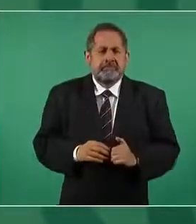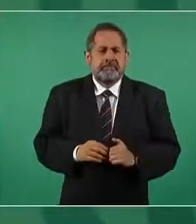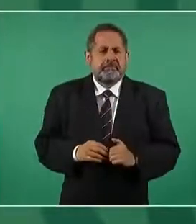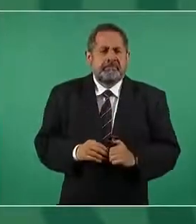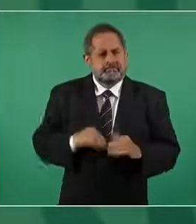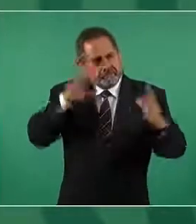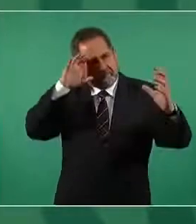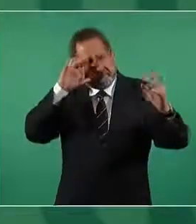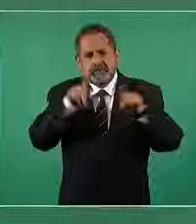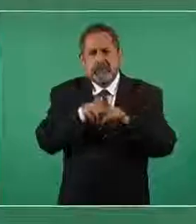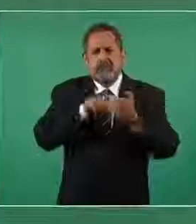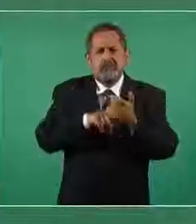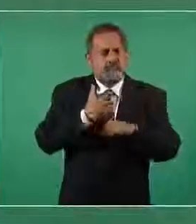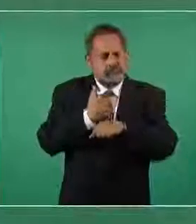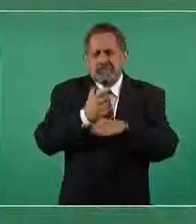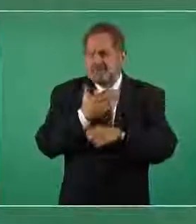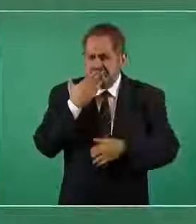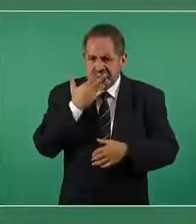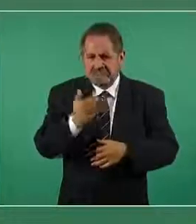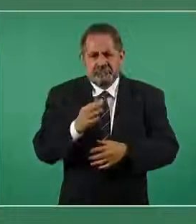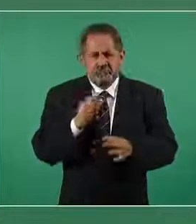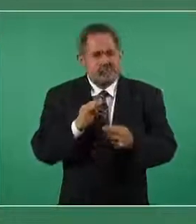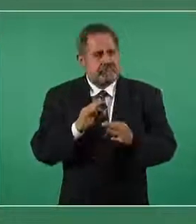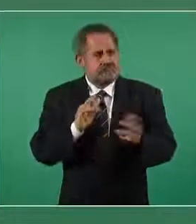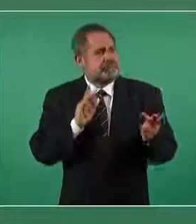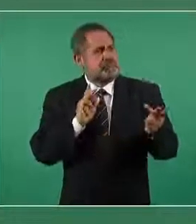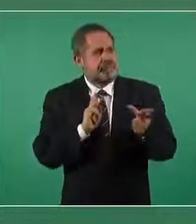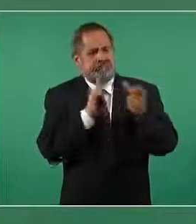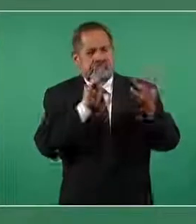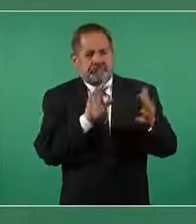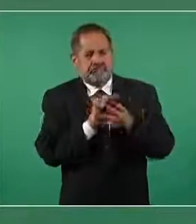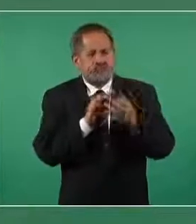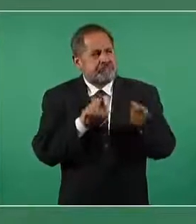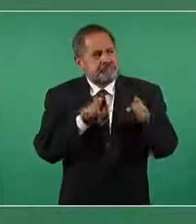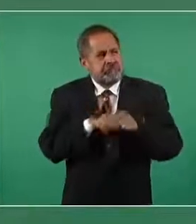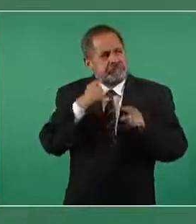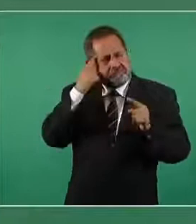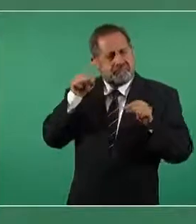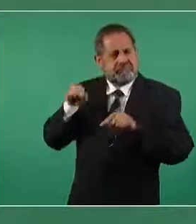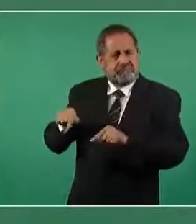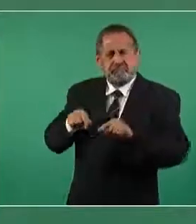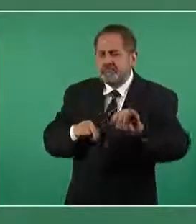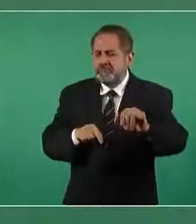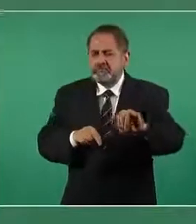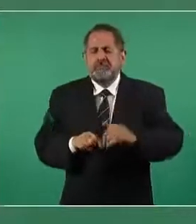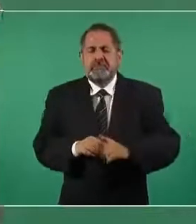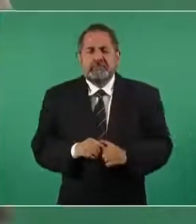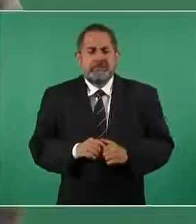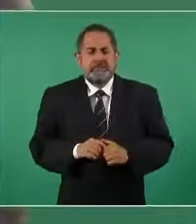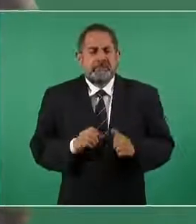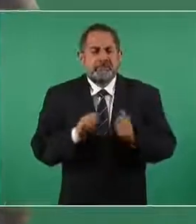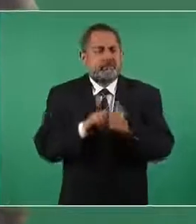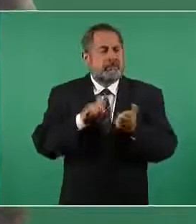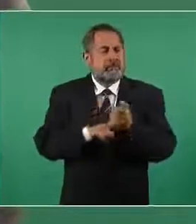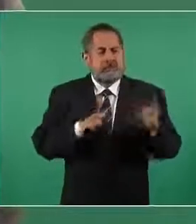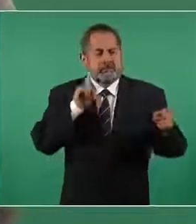con el gobierno de Estados Unidos hay coincidencias en esto con la